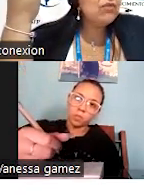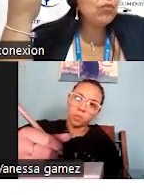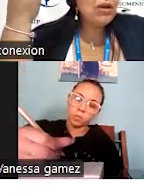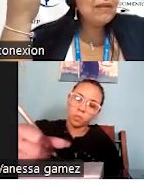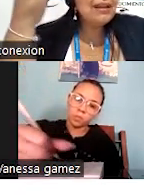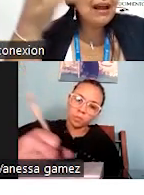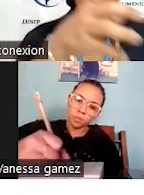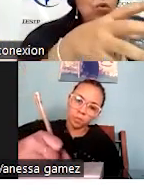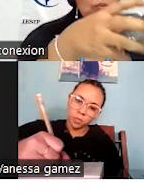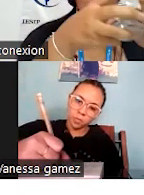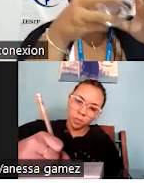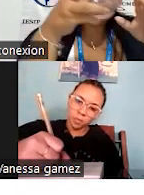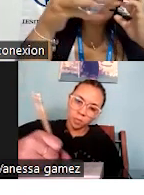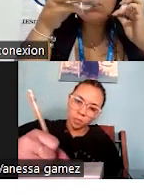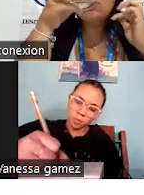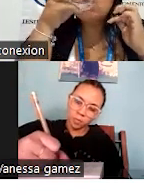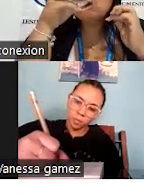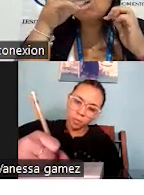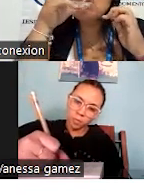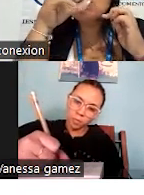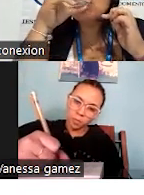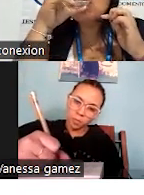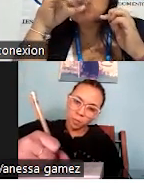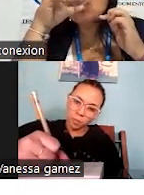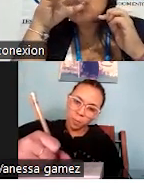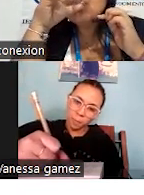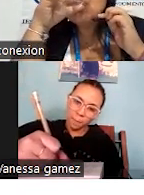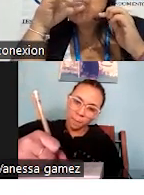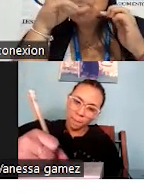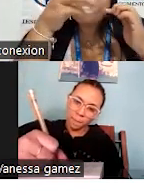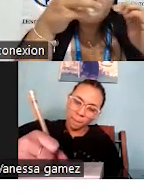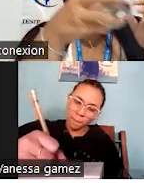y eso puede ser algo positivo o negativo.